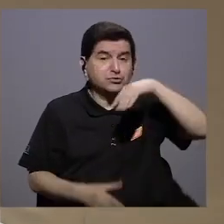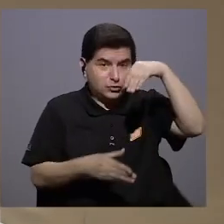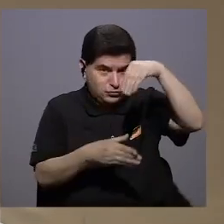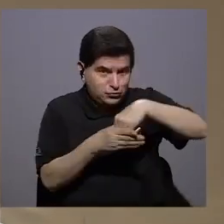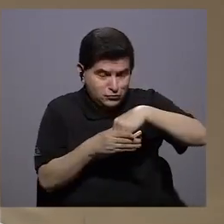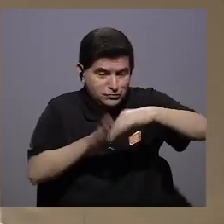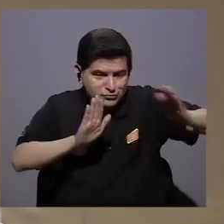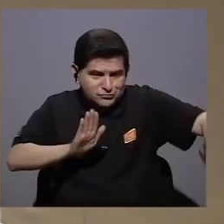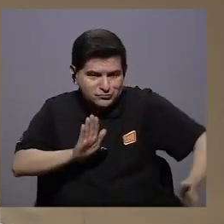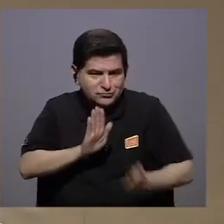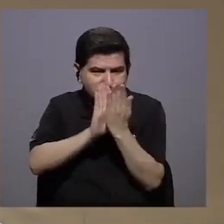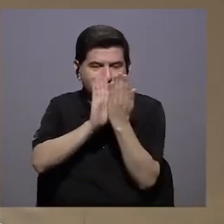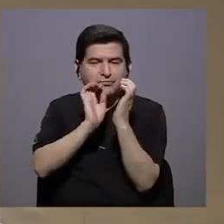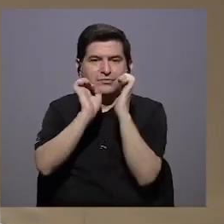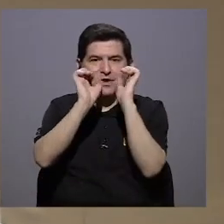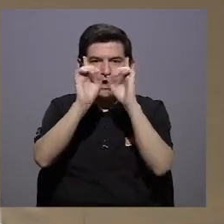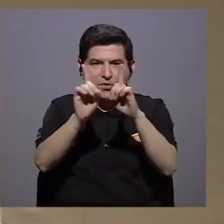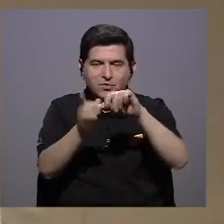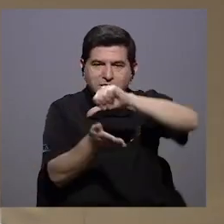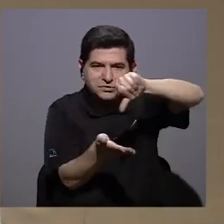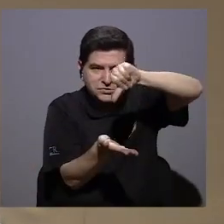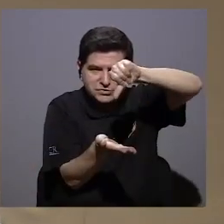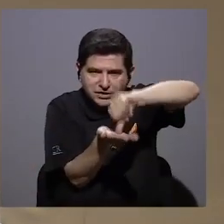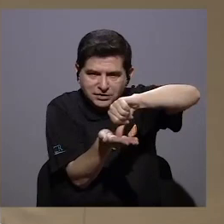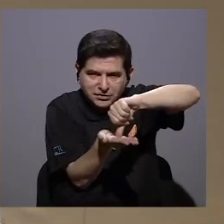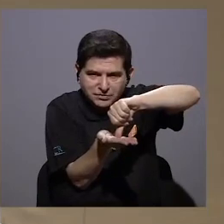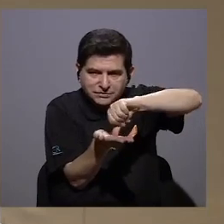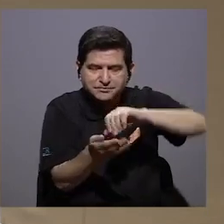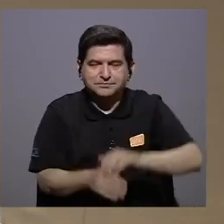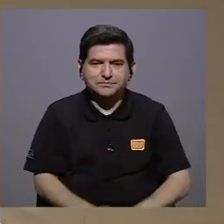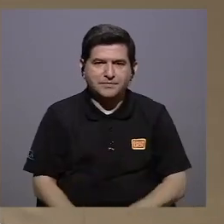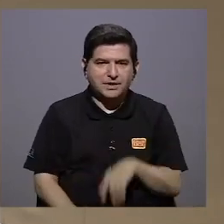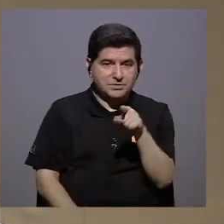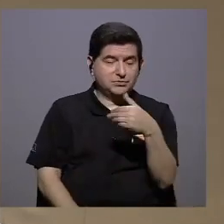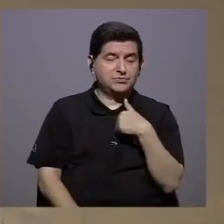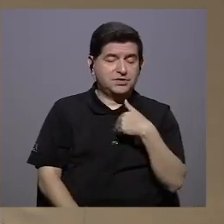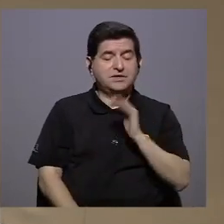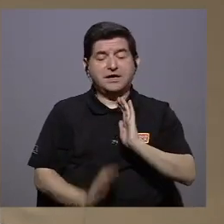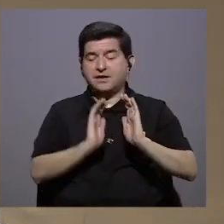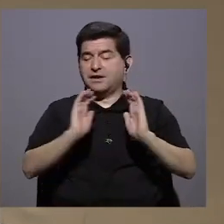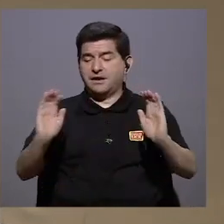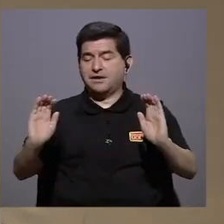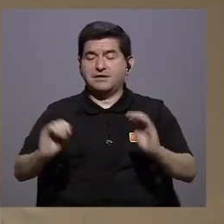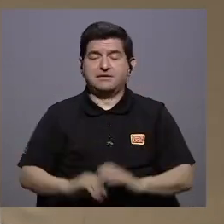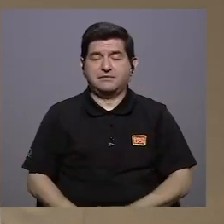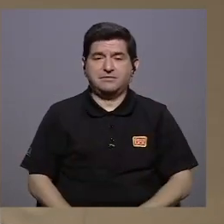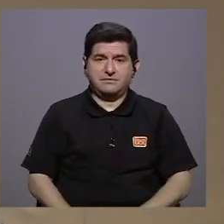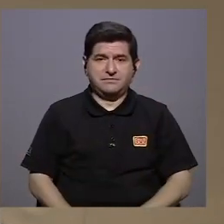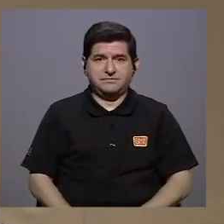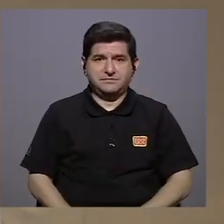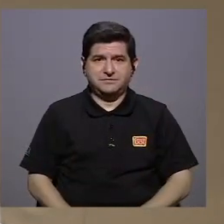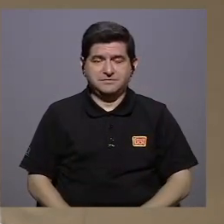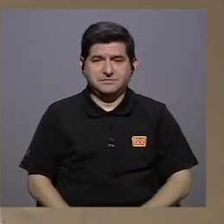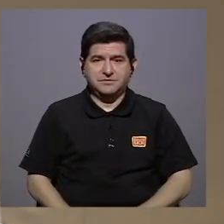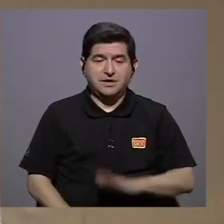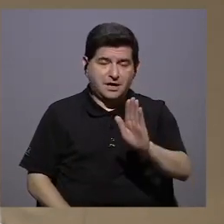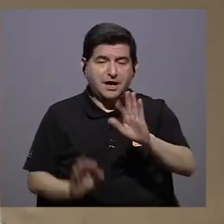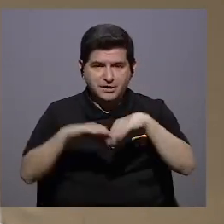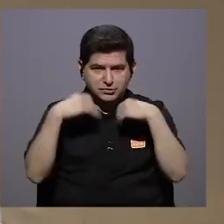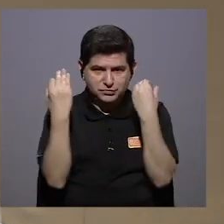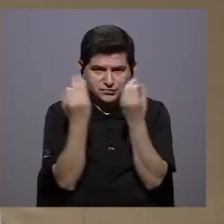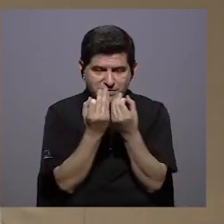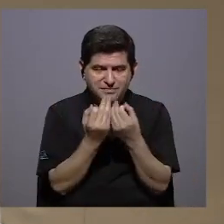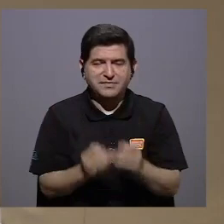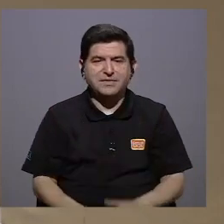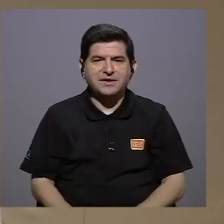de frente a la educación como centro si usted tiene a sus niños o sus niñas sus